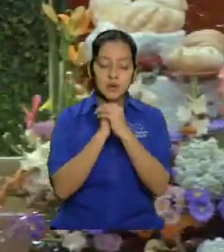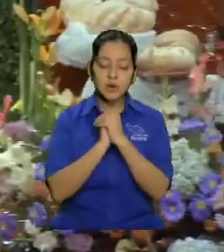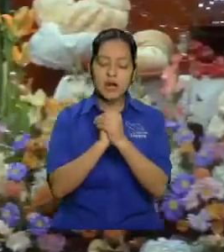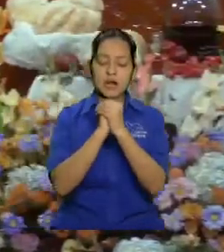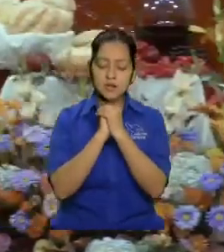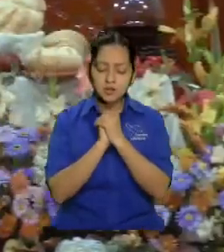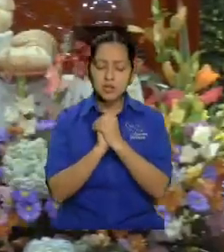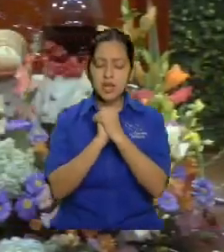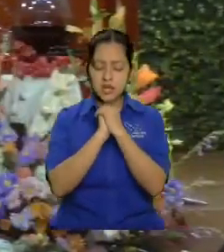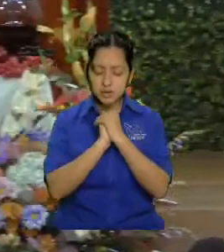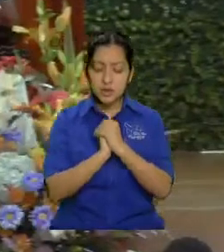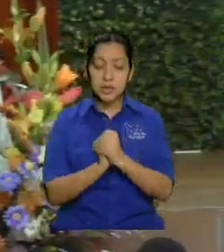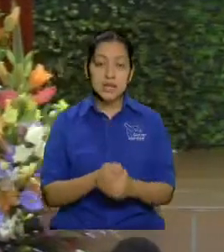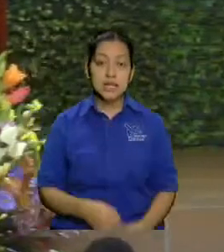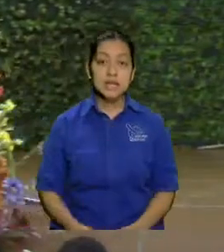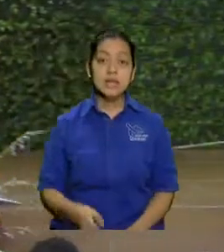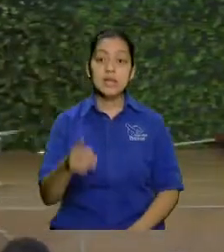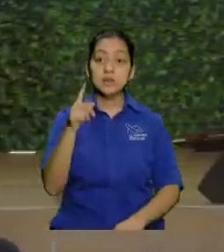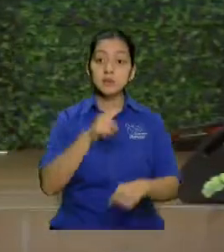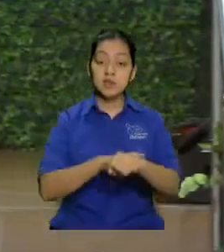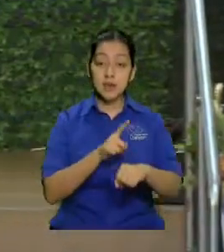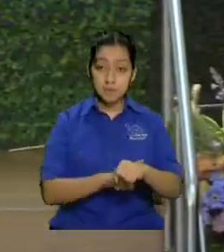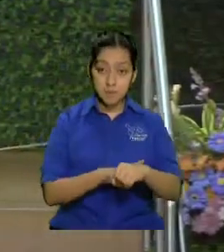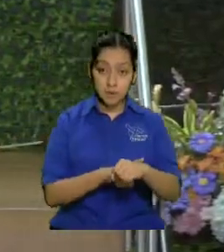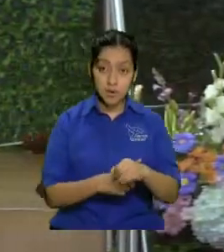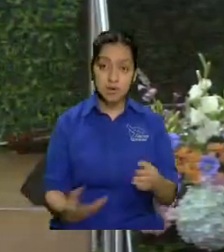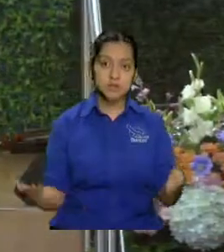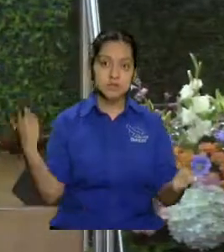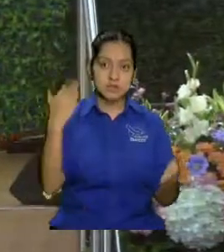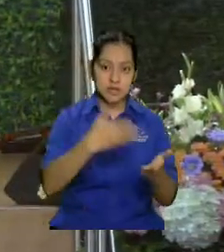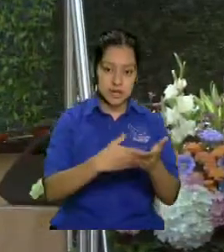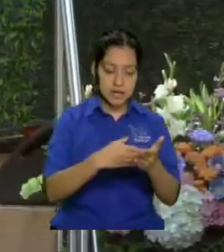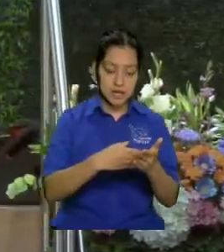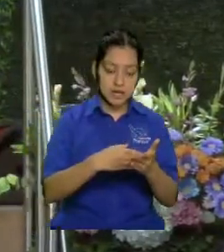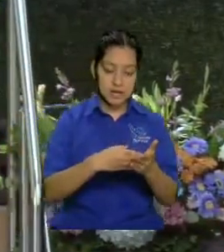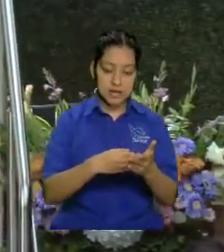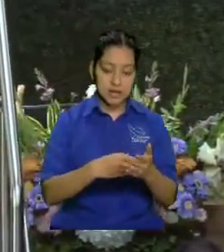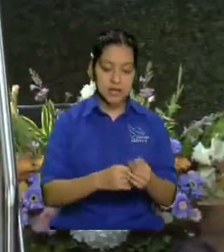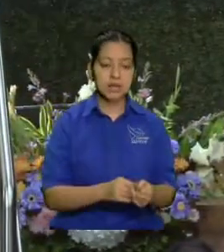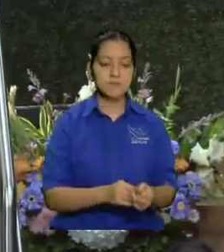y en determinado momento llegar y ungir una puerta